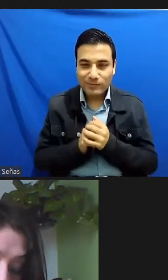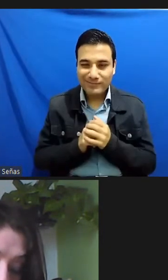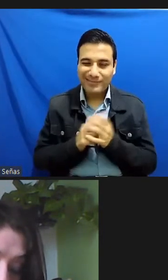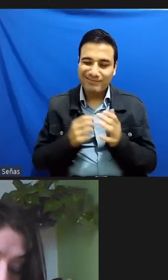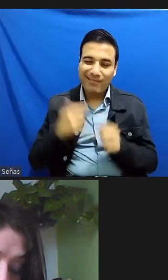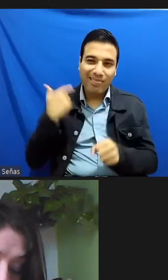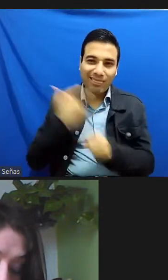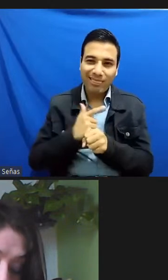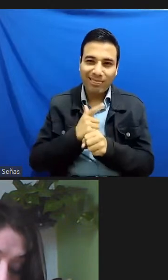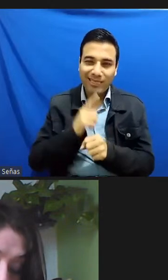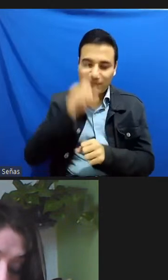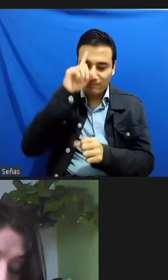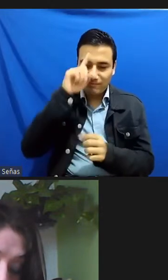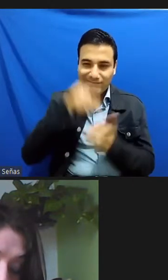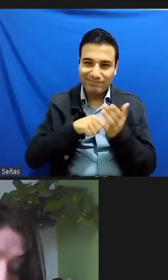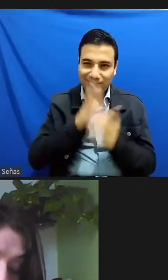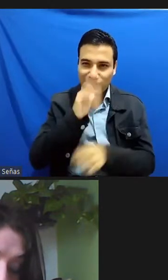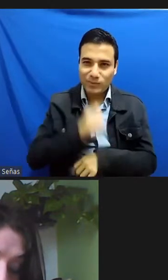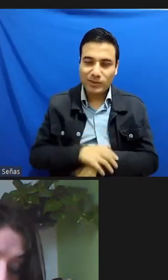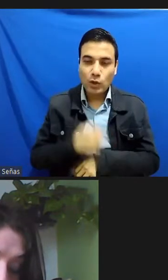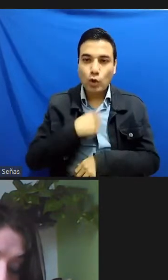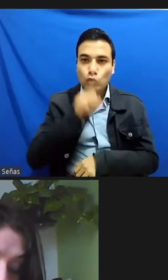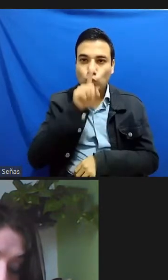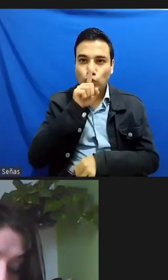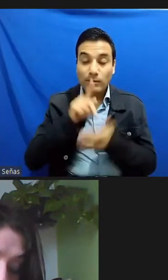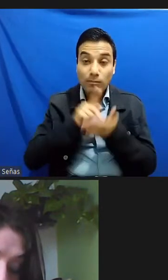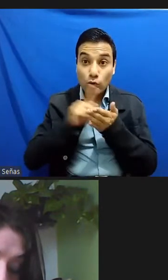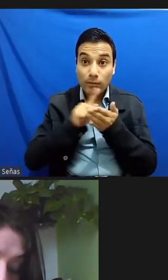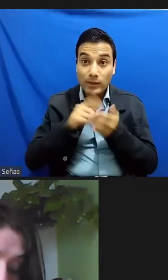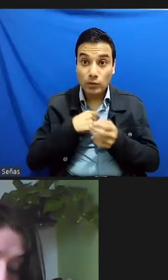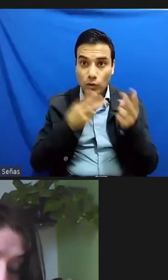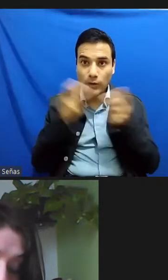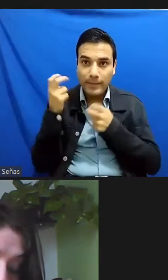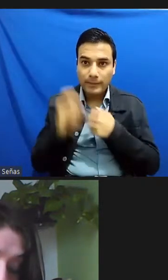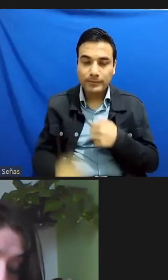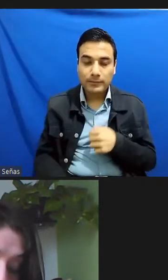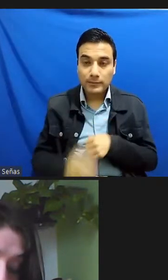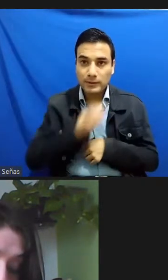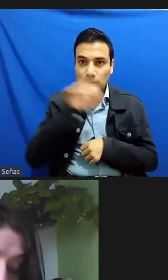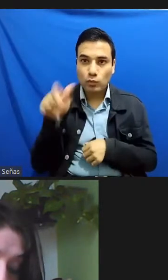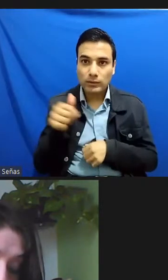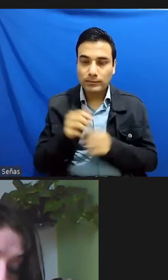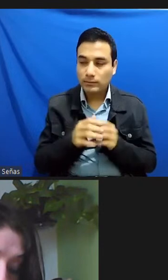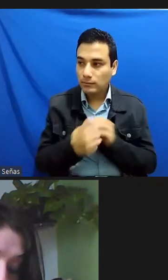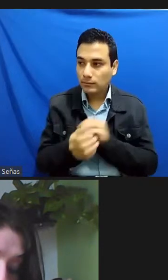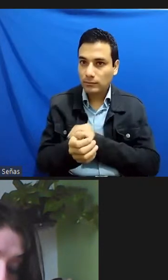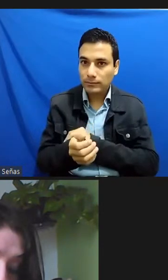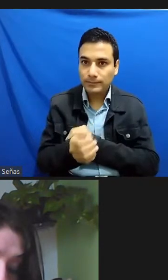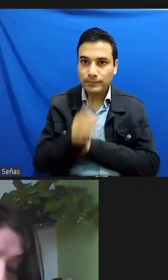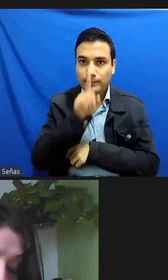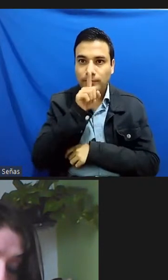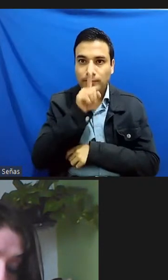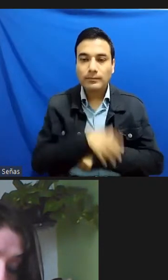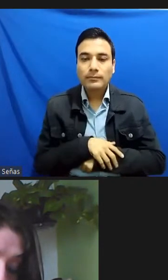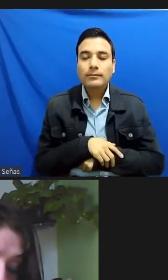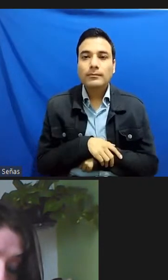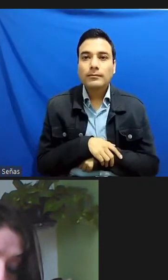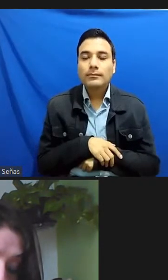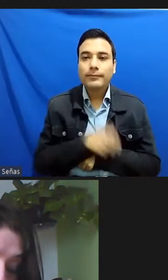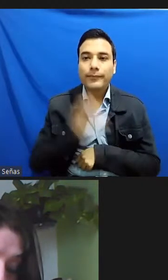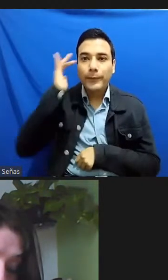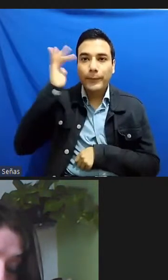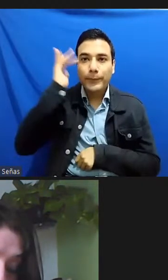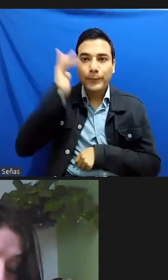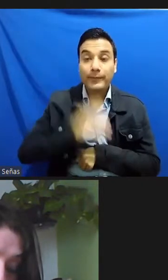me robaba esa esa pluma con la intención de envolverla a fin de año para